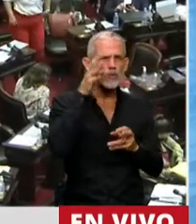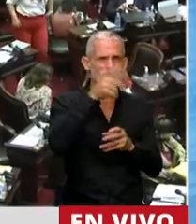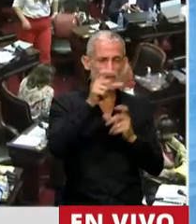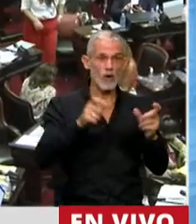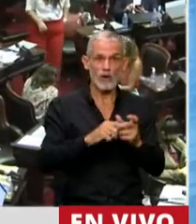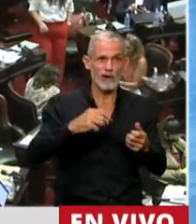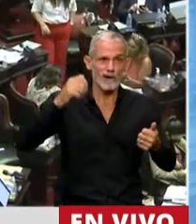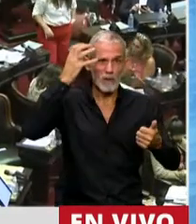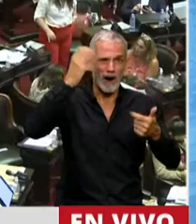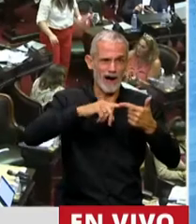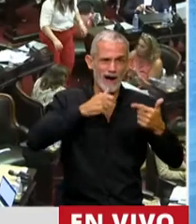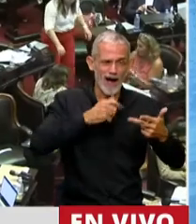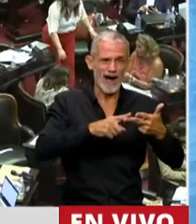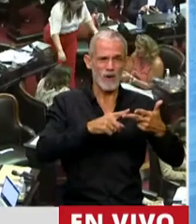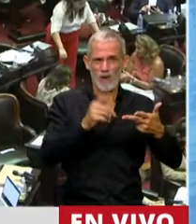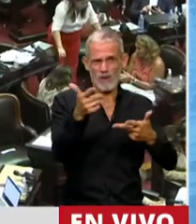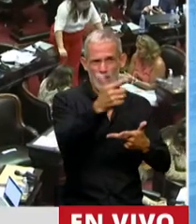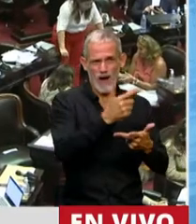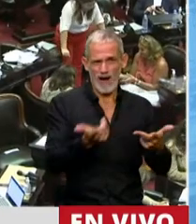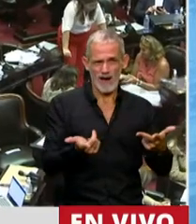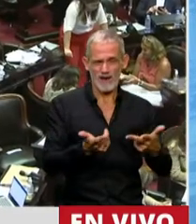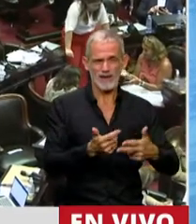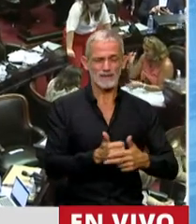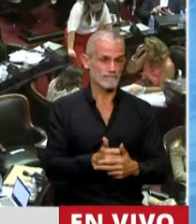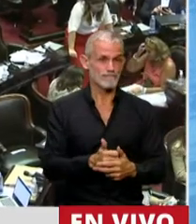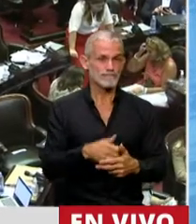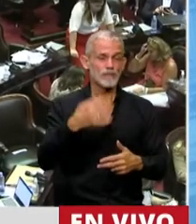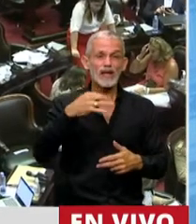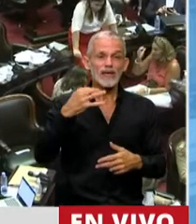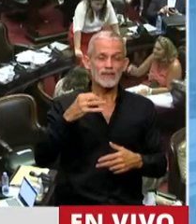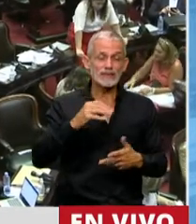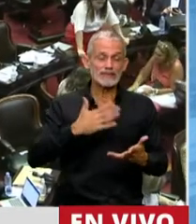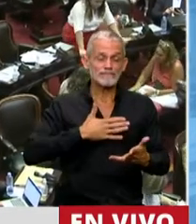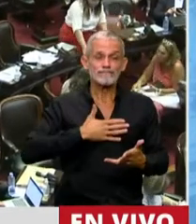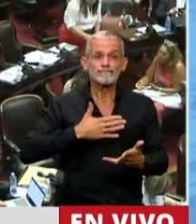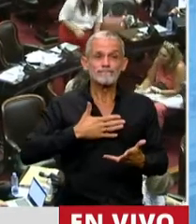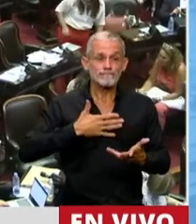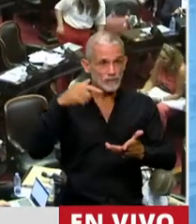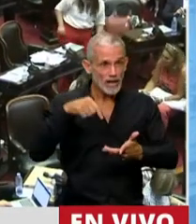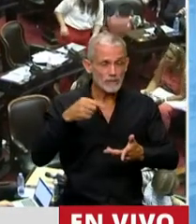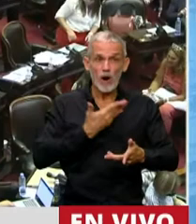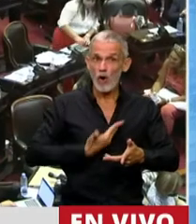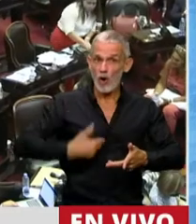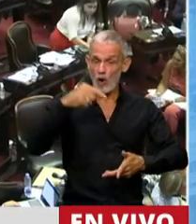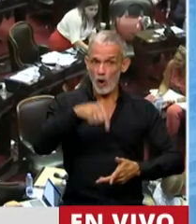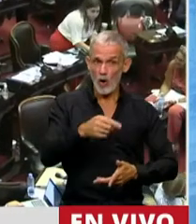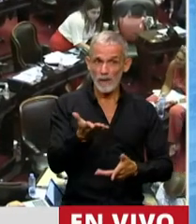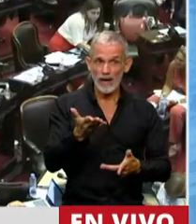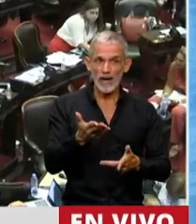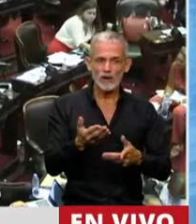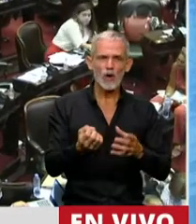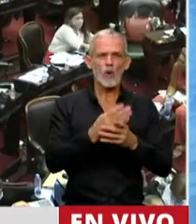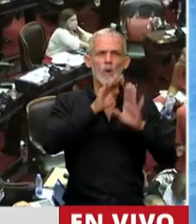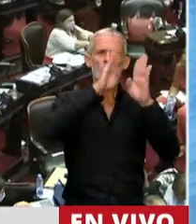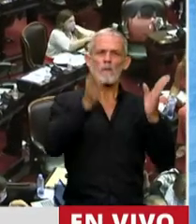de los servicios básicos. Entonces aquí hay que decirle que lamentablemente este gobierno ha creado